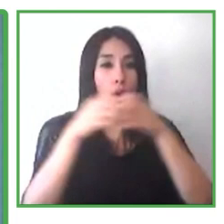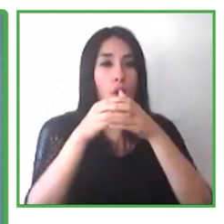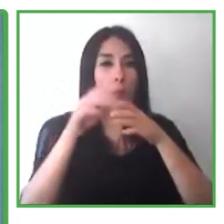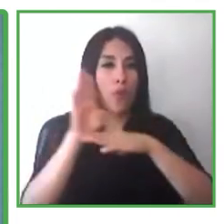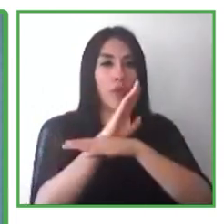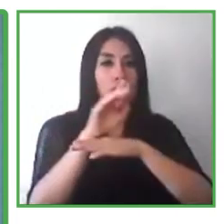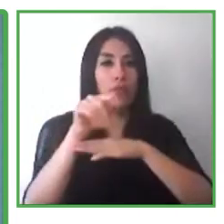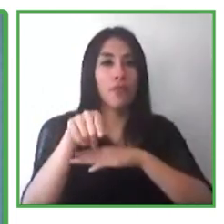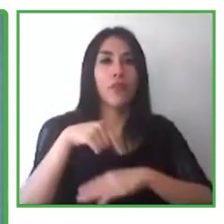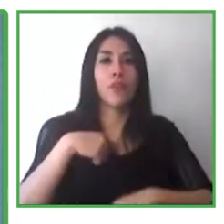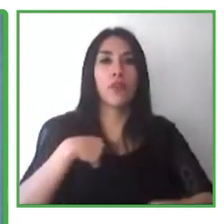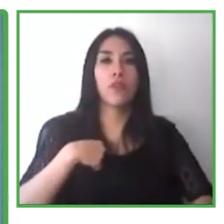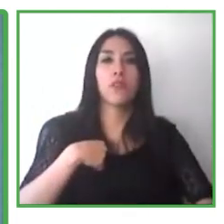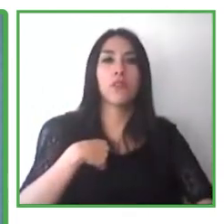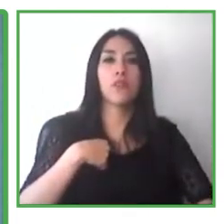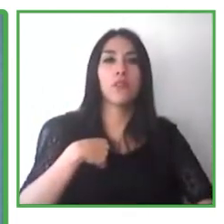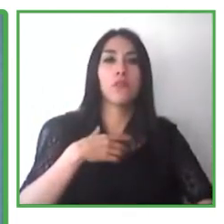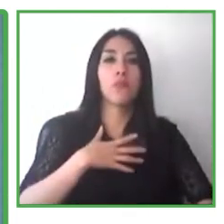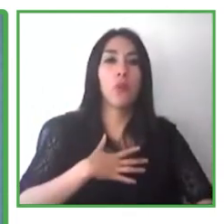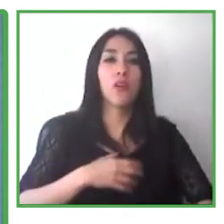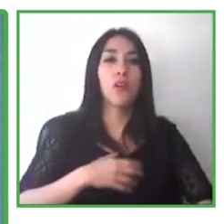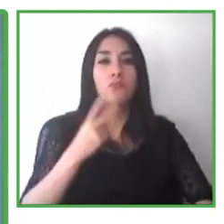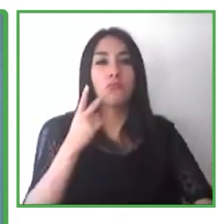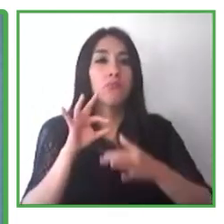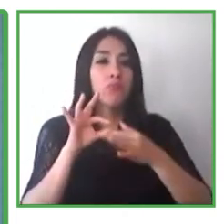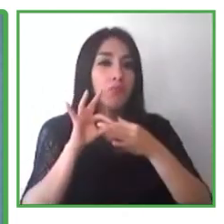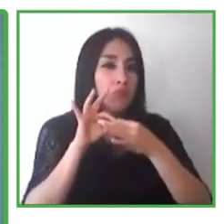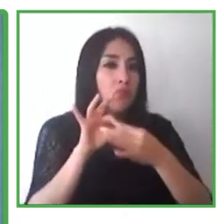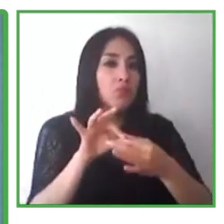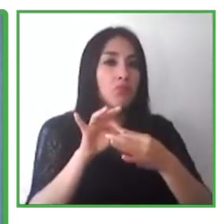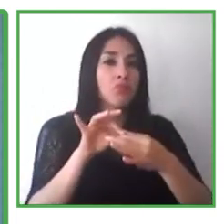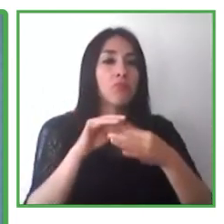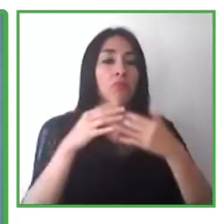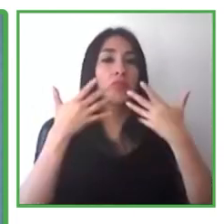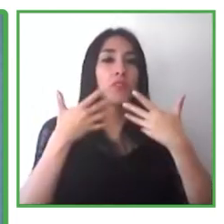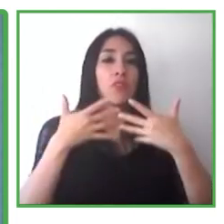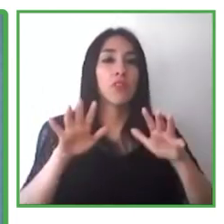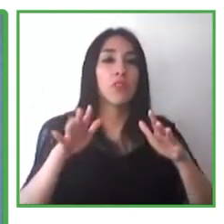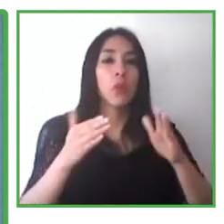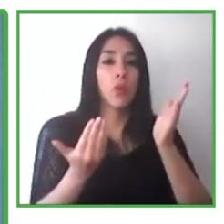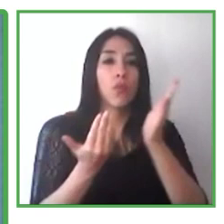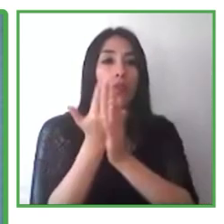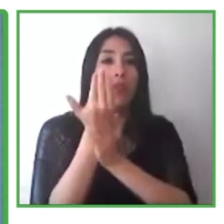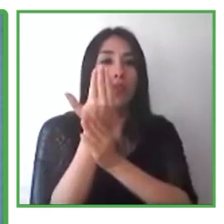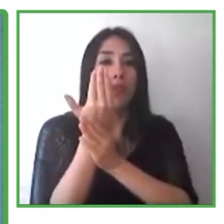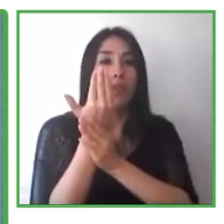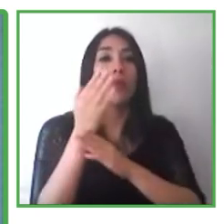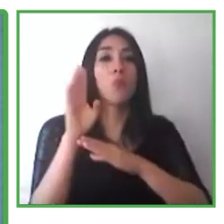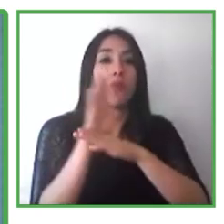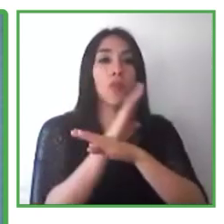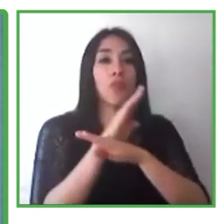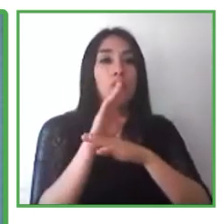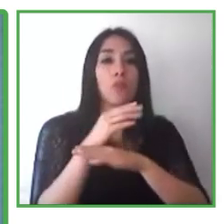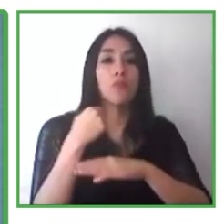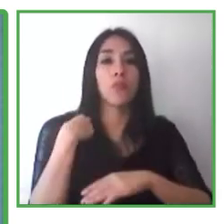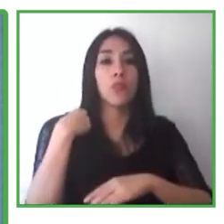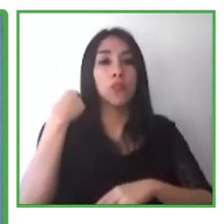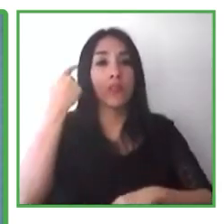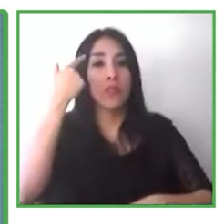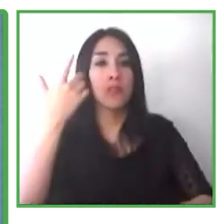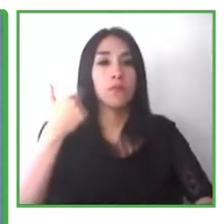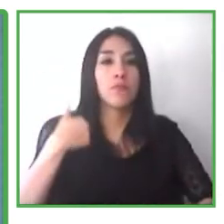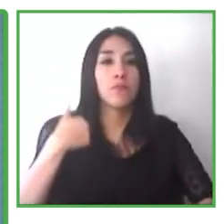Passwork y, como dijo Pat, actualmente soy responsable de la actividad